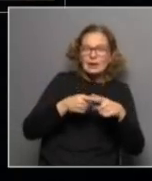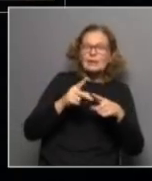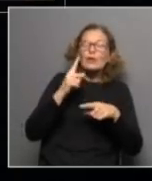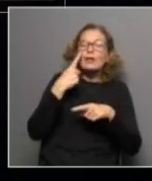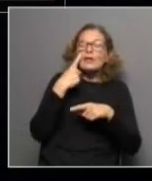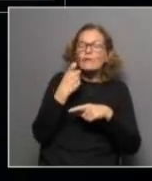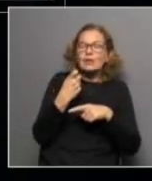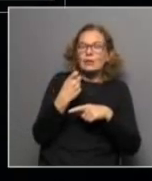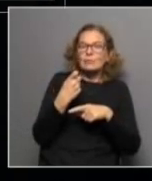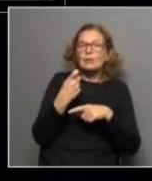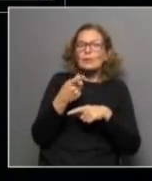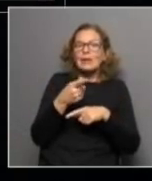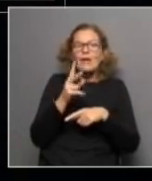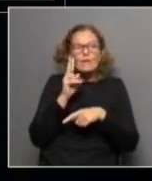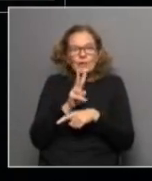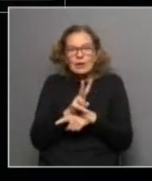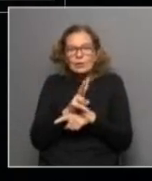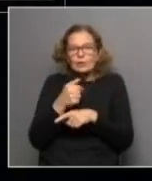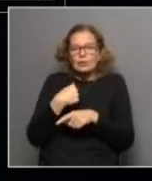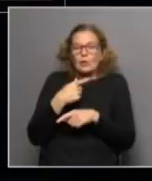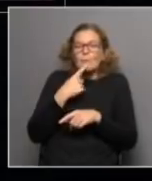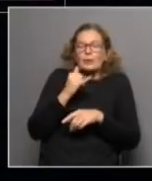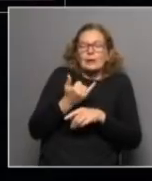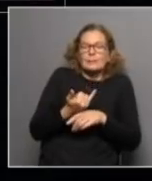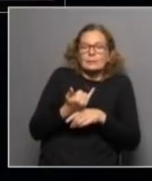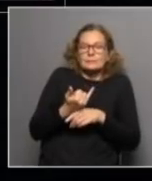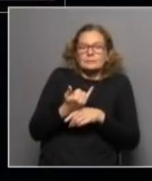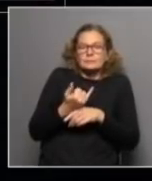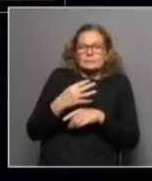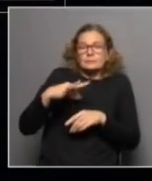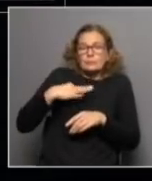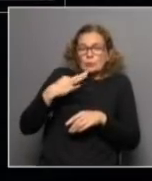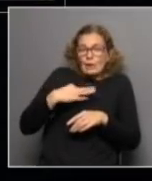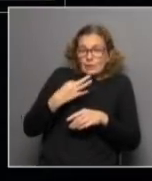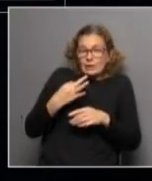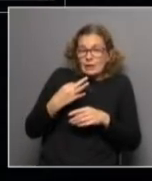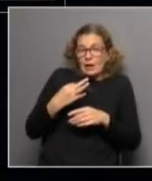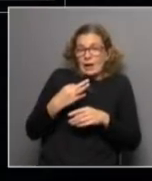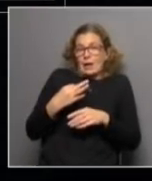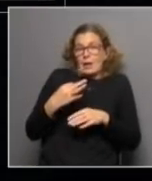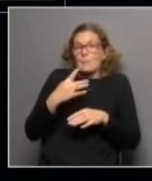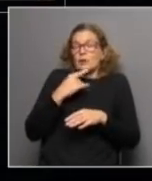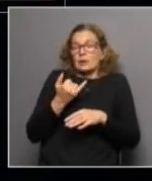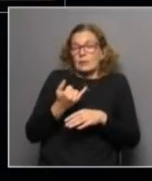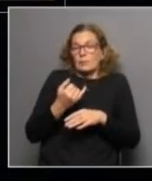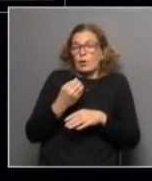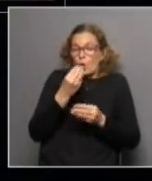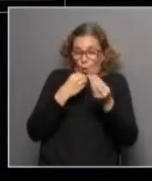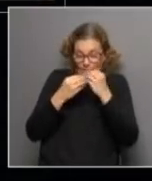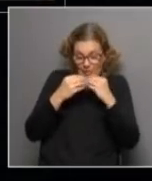es que si yo tenía un arranque ¿sí? de vida en condiciones óptimas con una buena